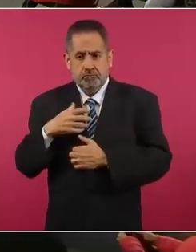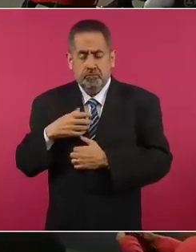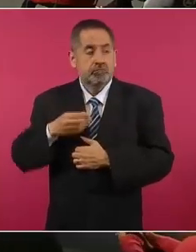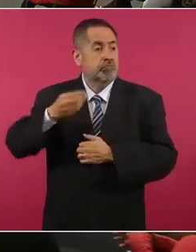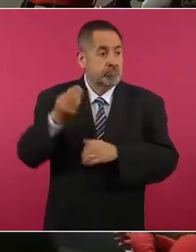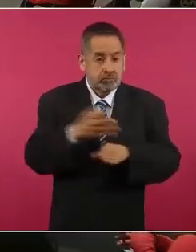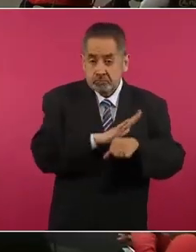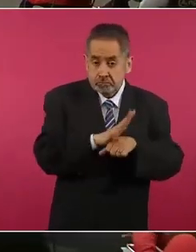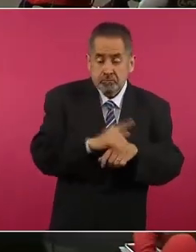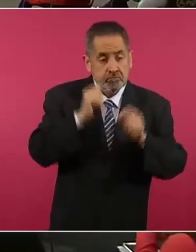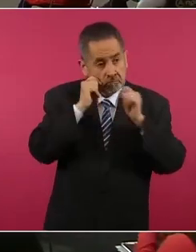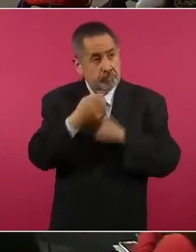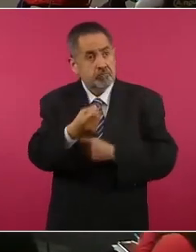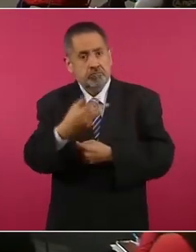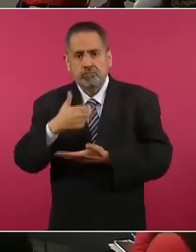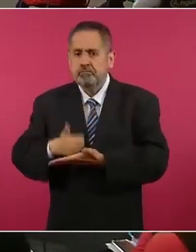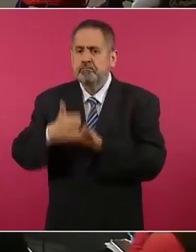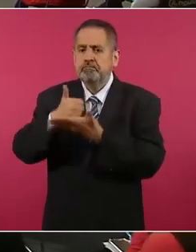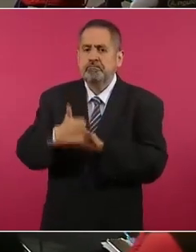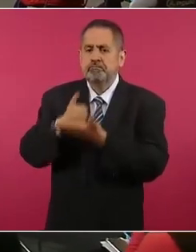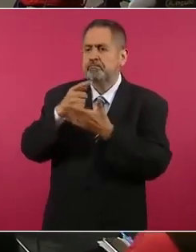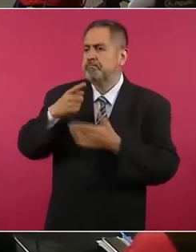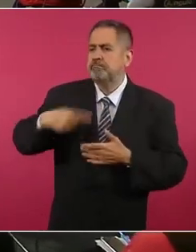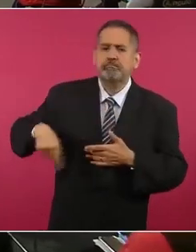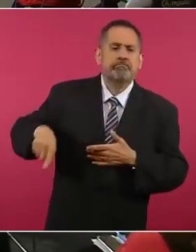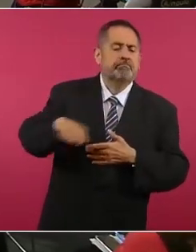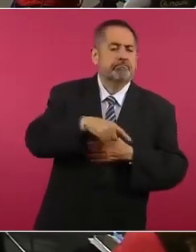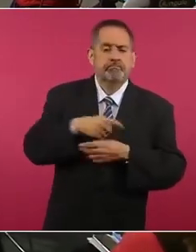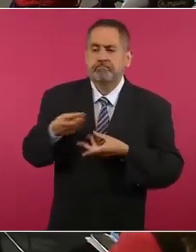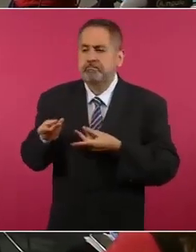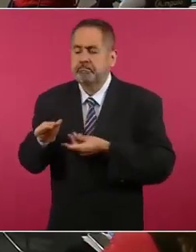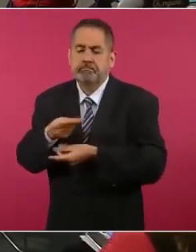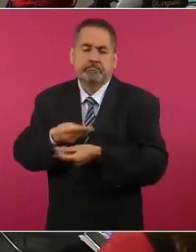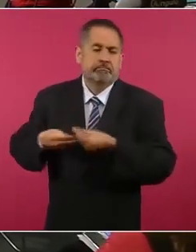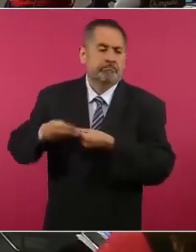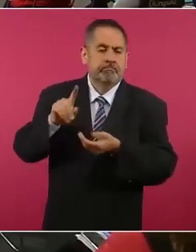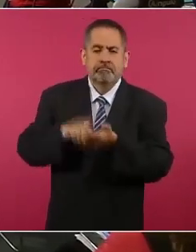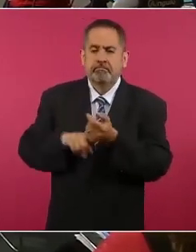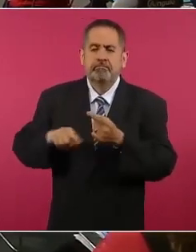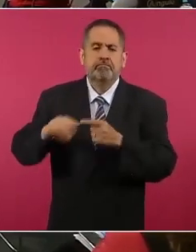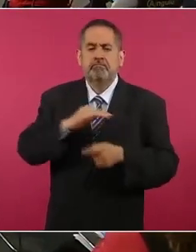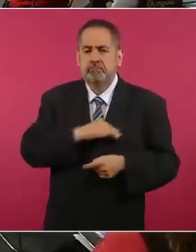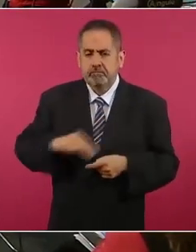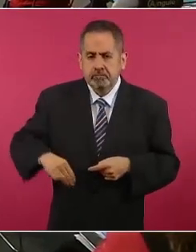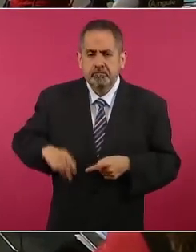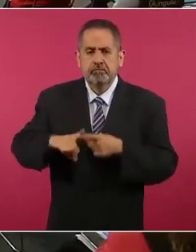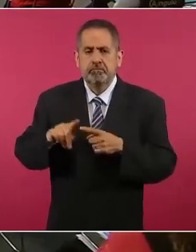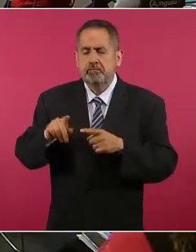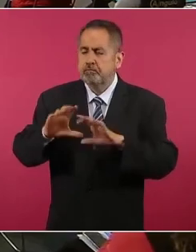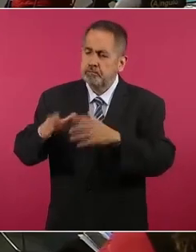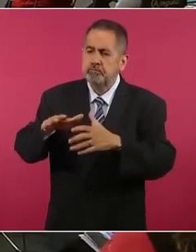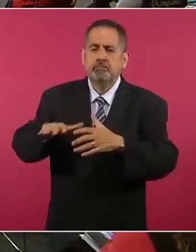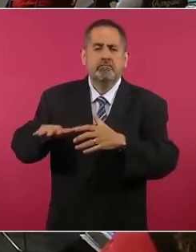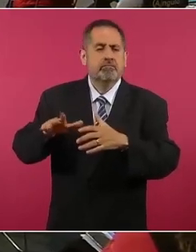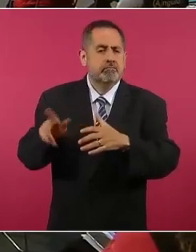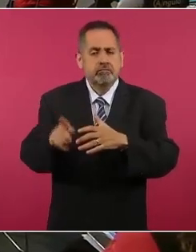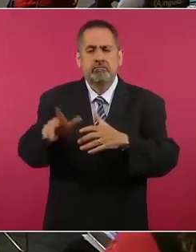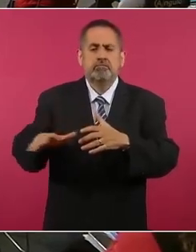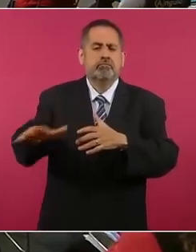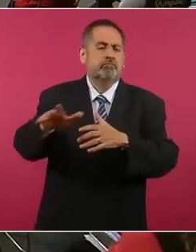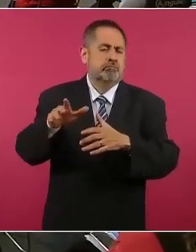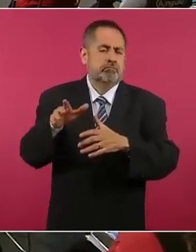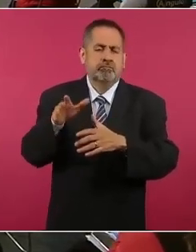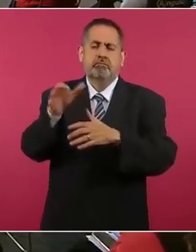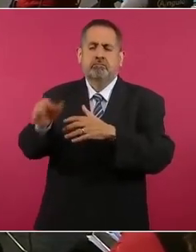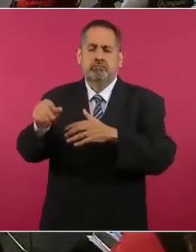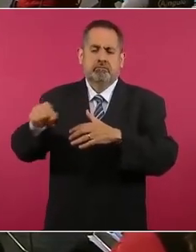pandemia, pues ayudaron para que las economías de los municipios, las aldeas, los pueblos, las rancherías